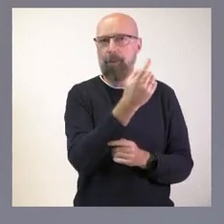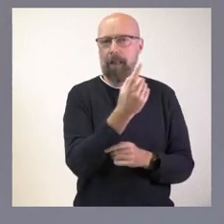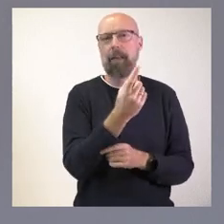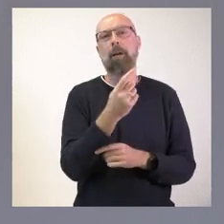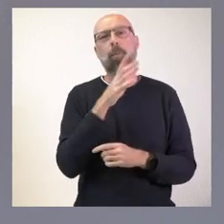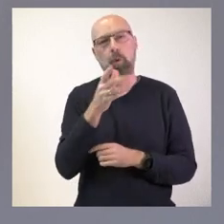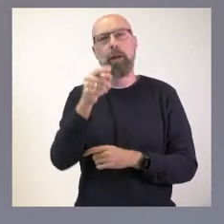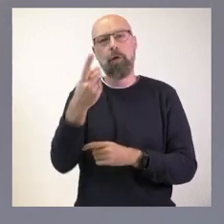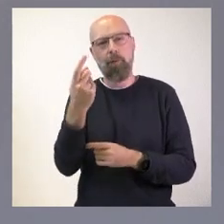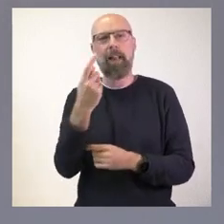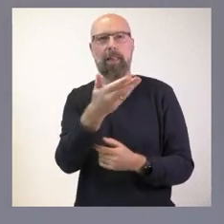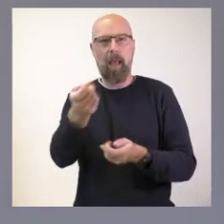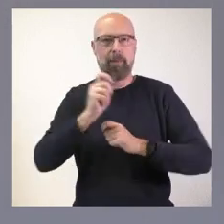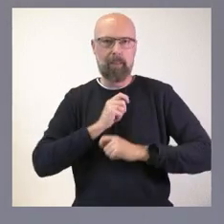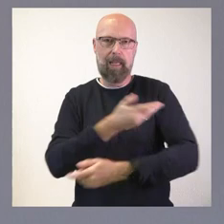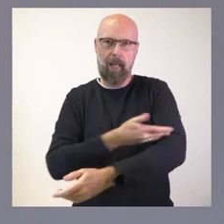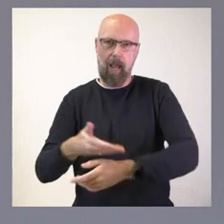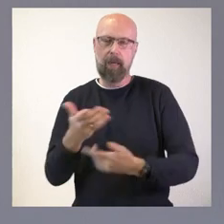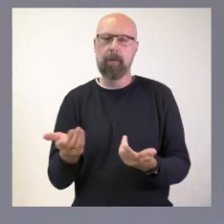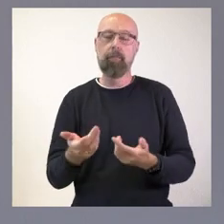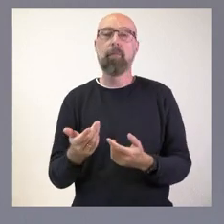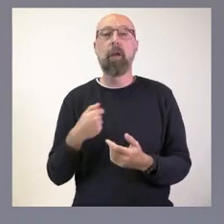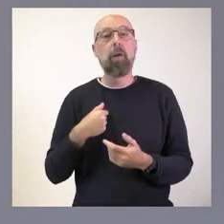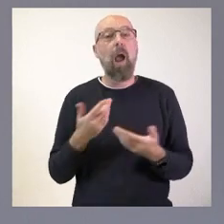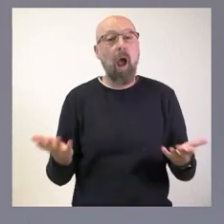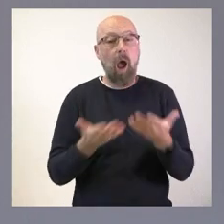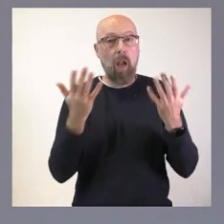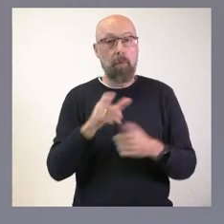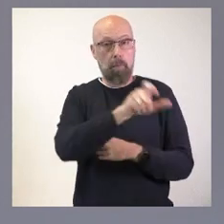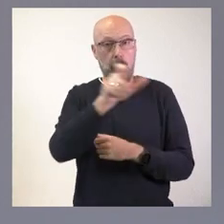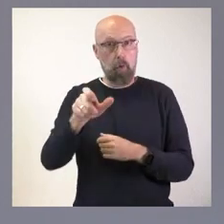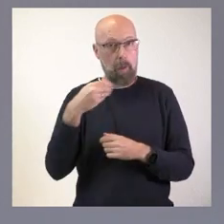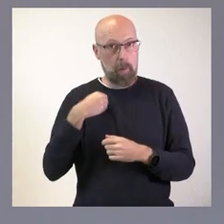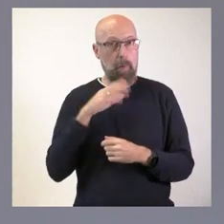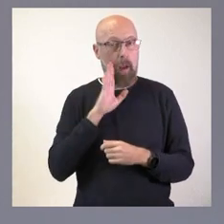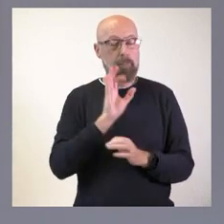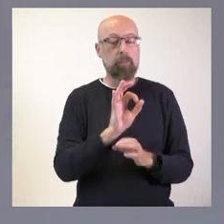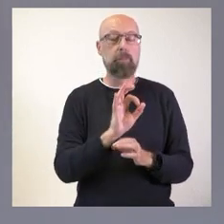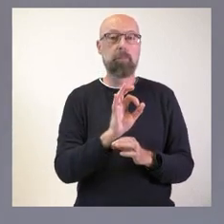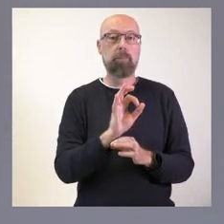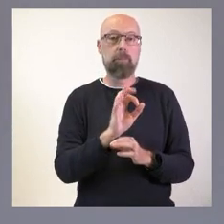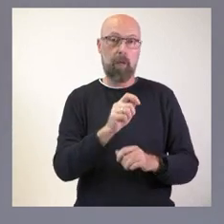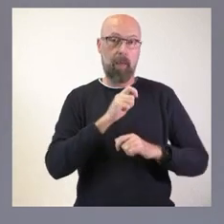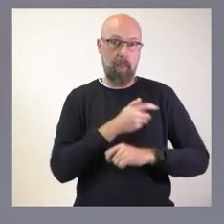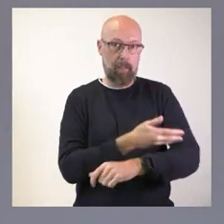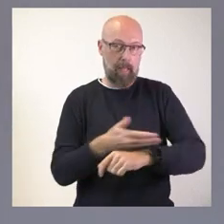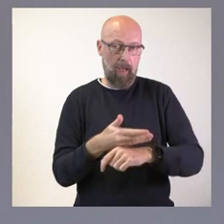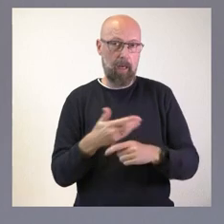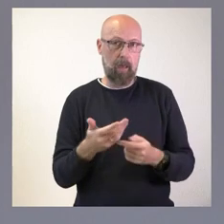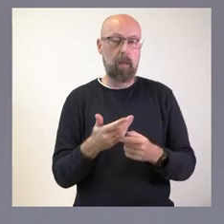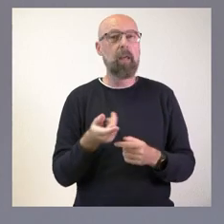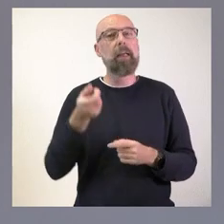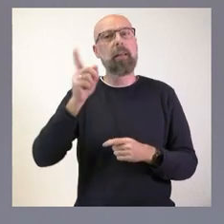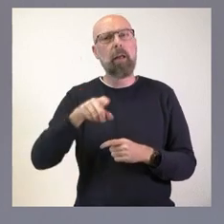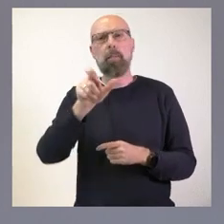es un momento muy propicio para este hecho. Y, de la misma forma que animamos a los donantes a donar sangre estos días y también a quienes